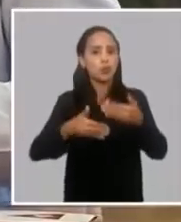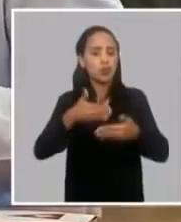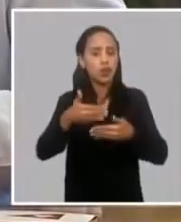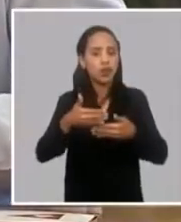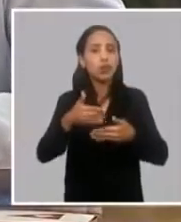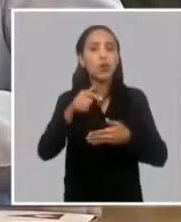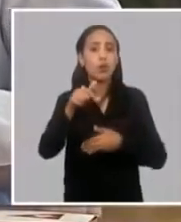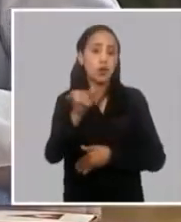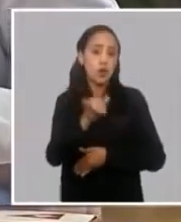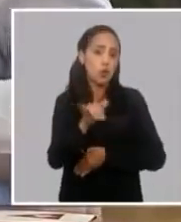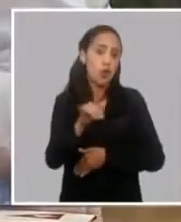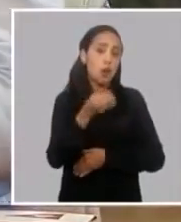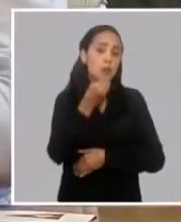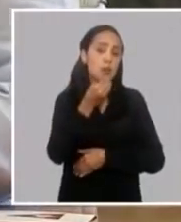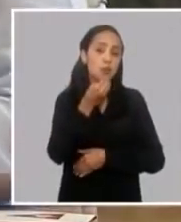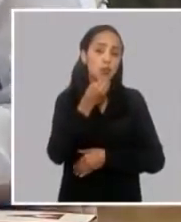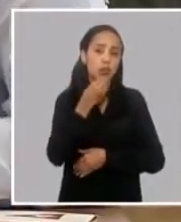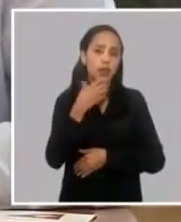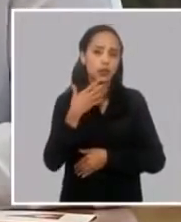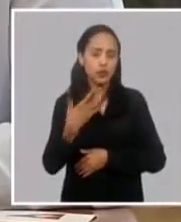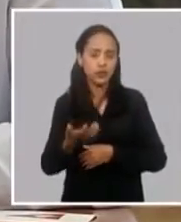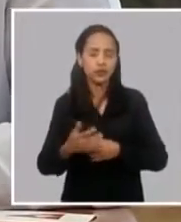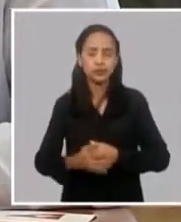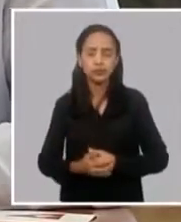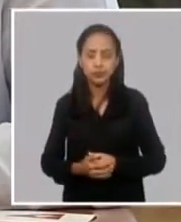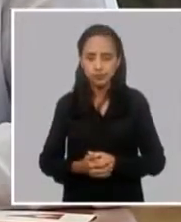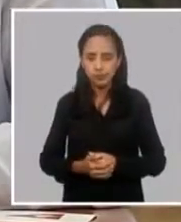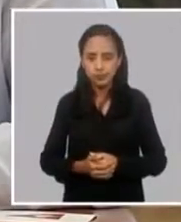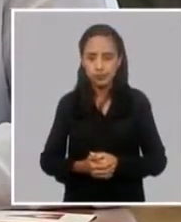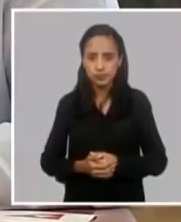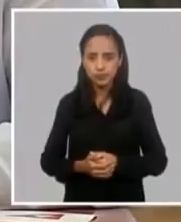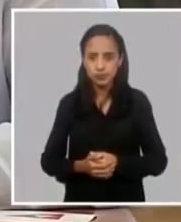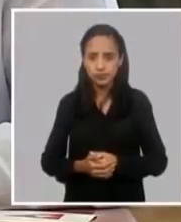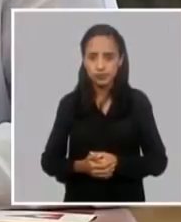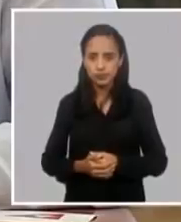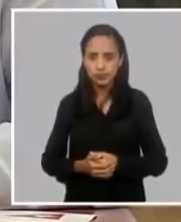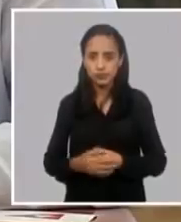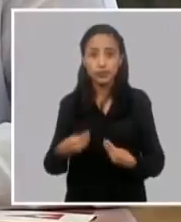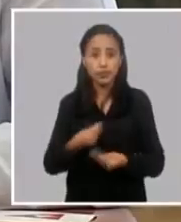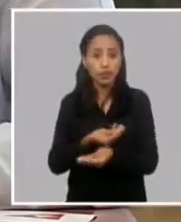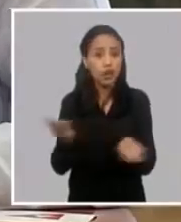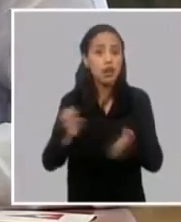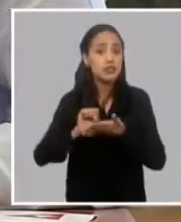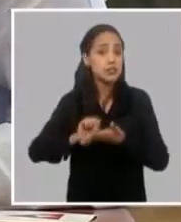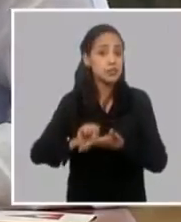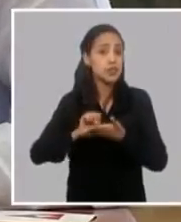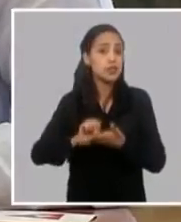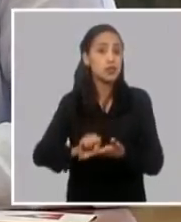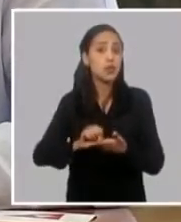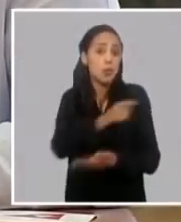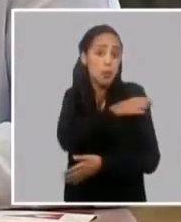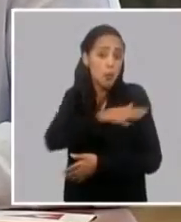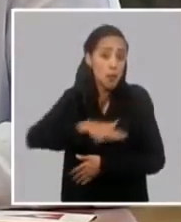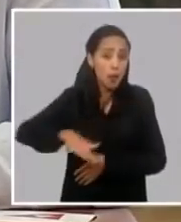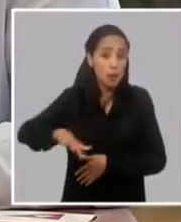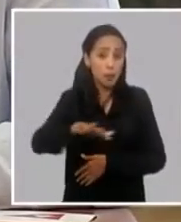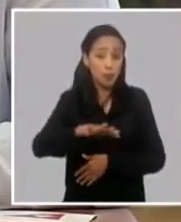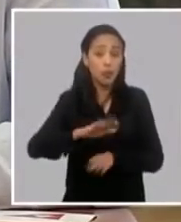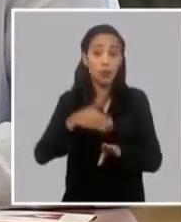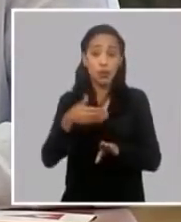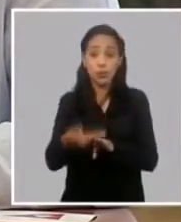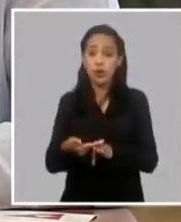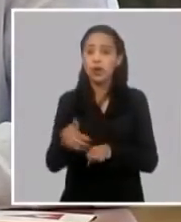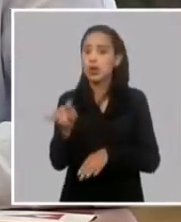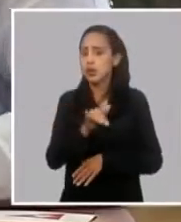los cuales sirvieron para abastecer de bienes y servicios a la población y también para